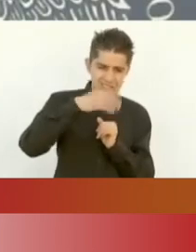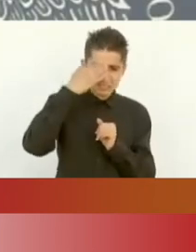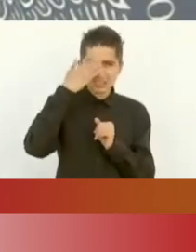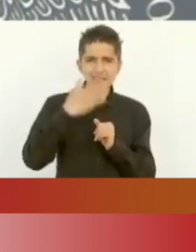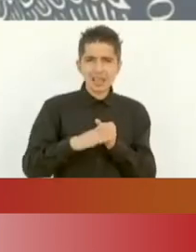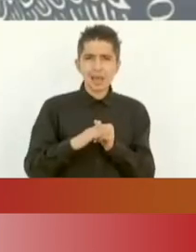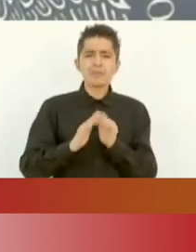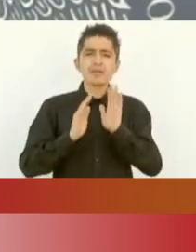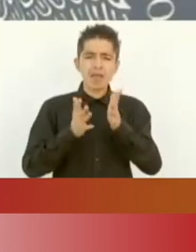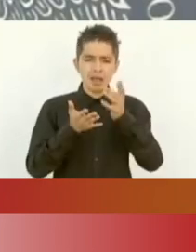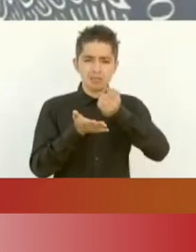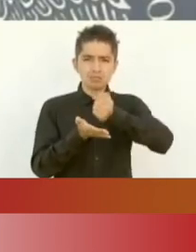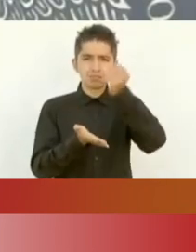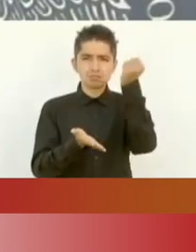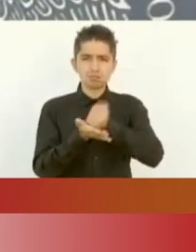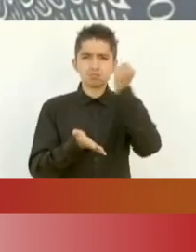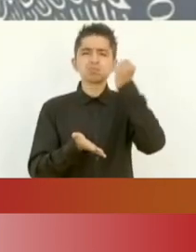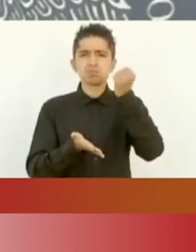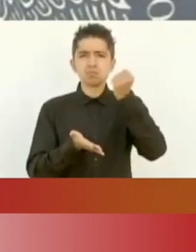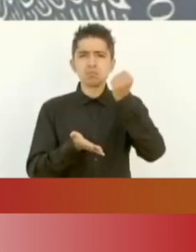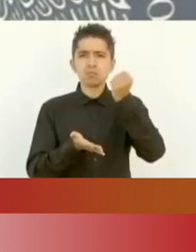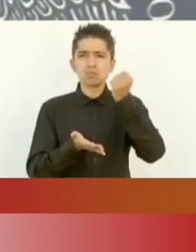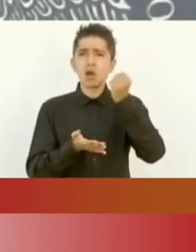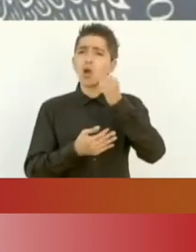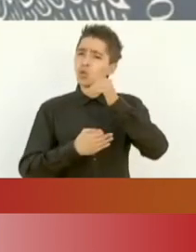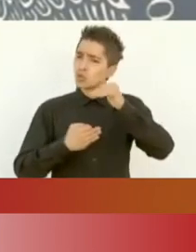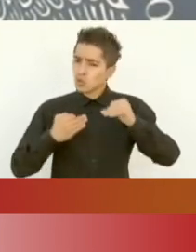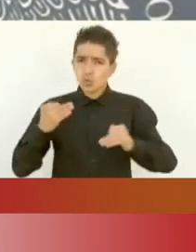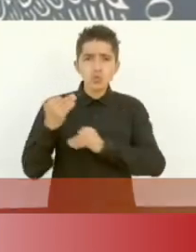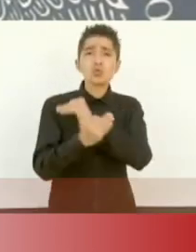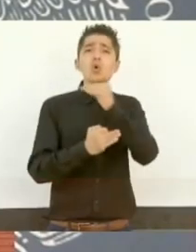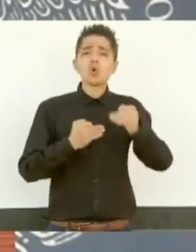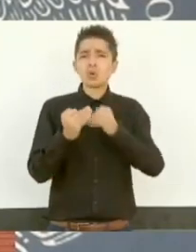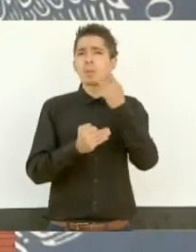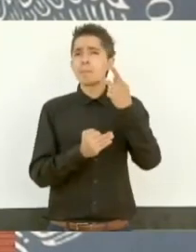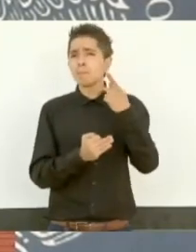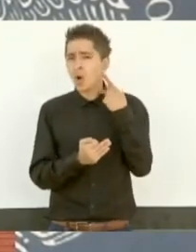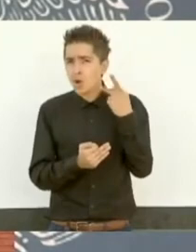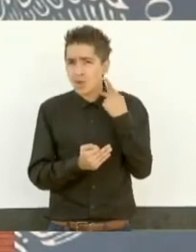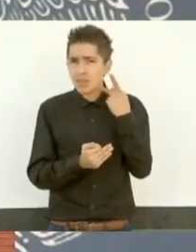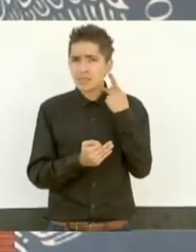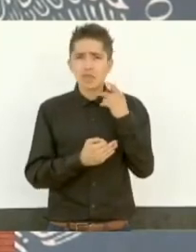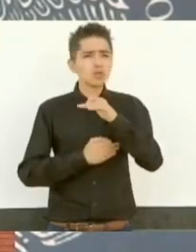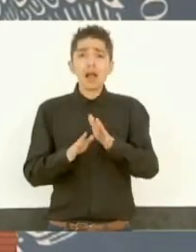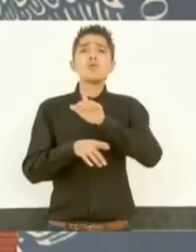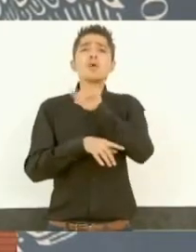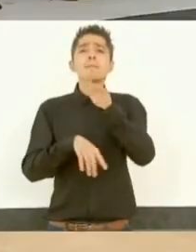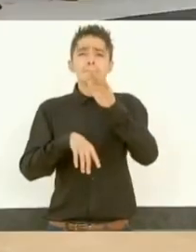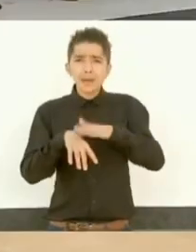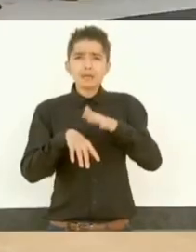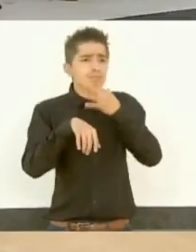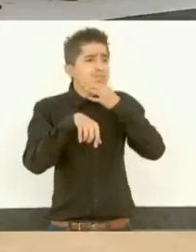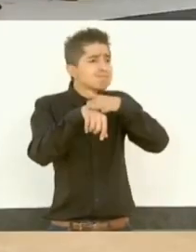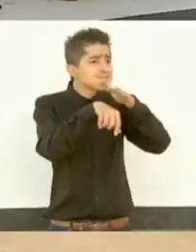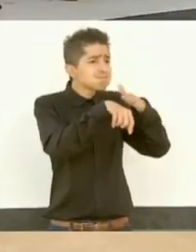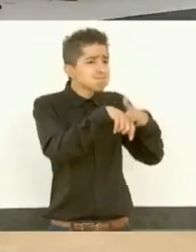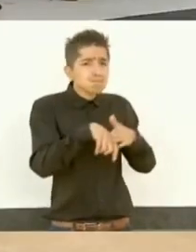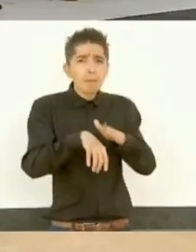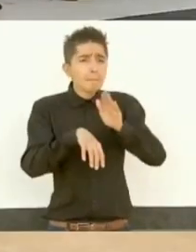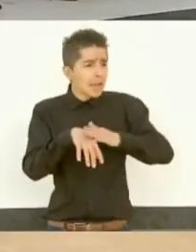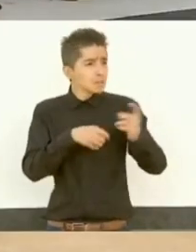fue aprobada por todas las fuerzas políticas y por todos los partidos. Se